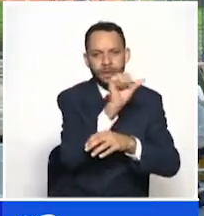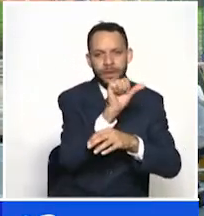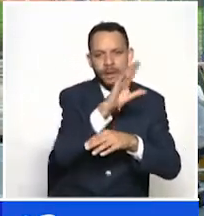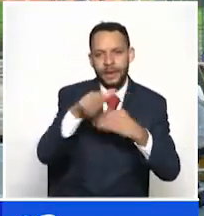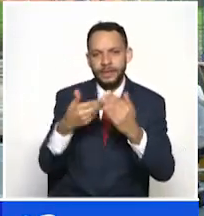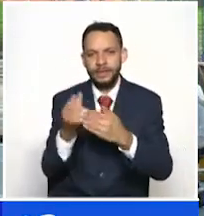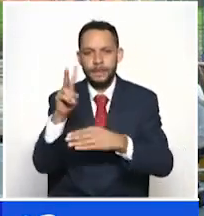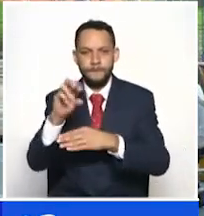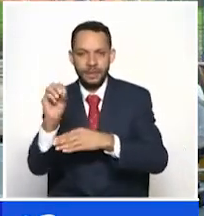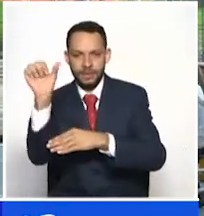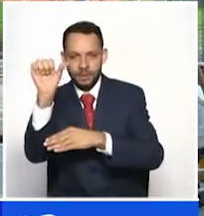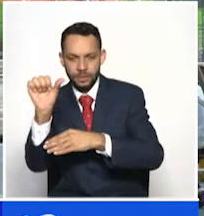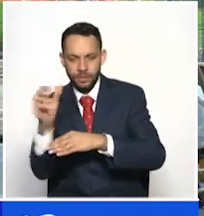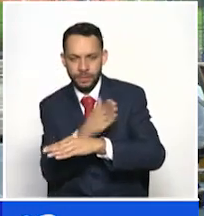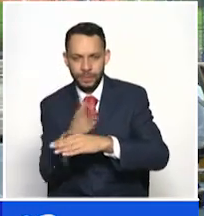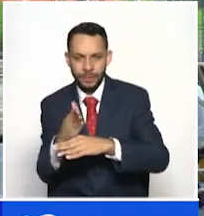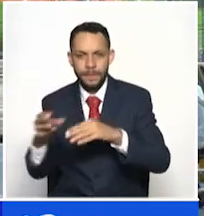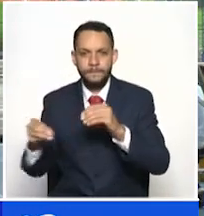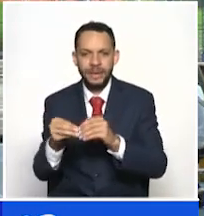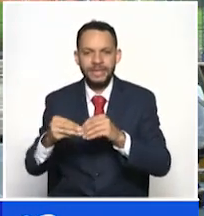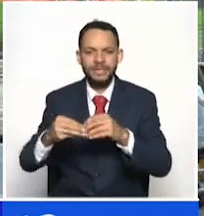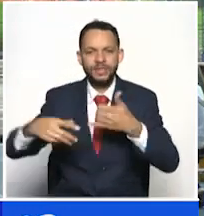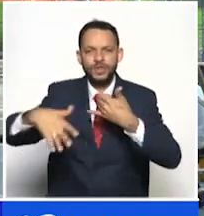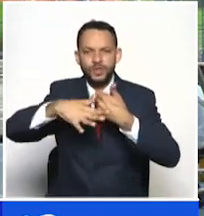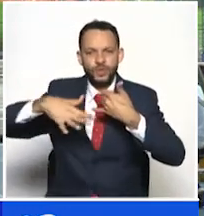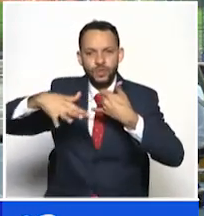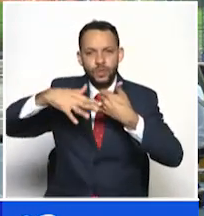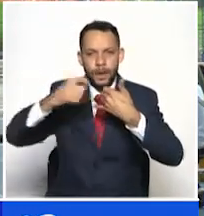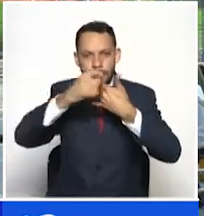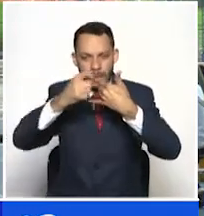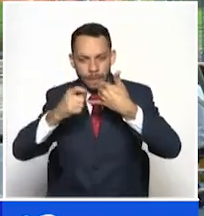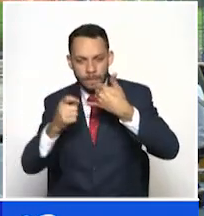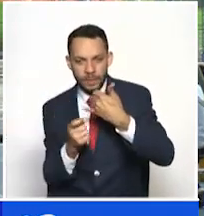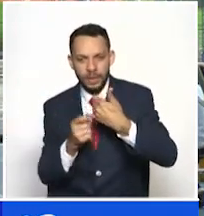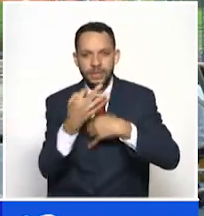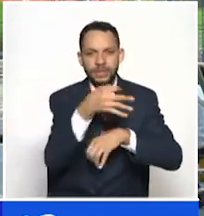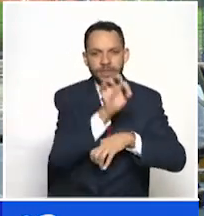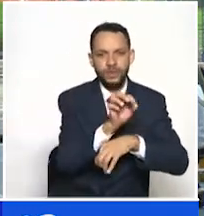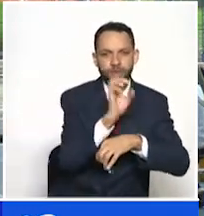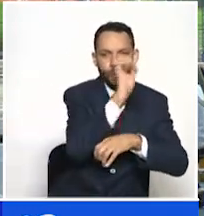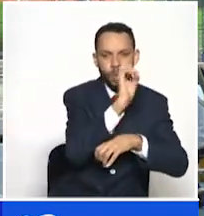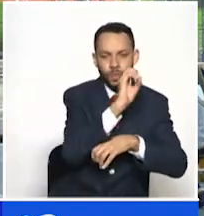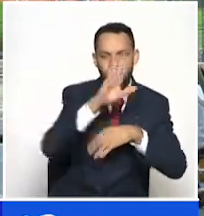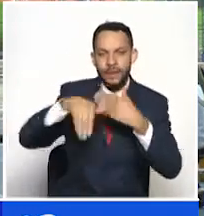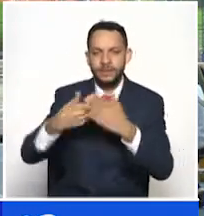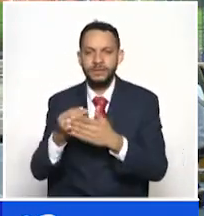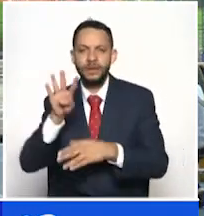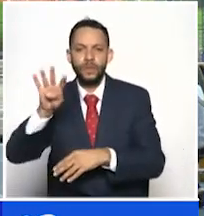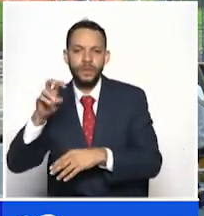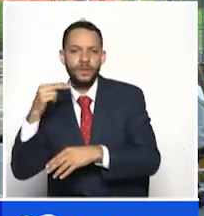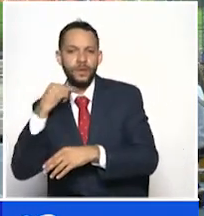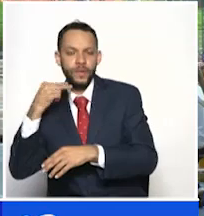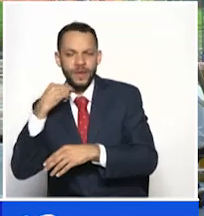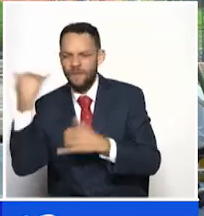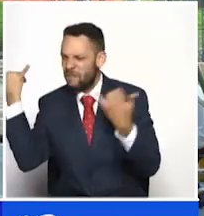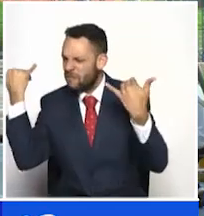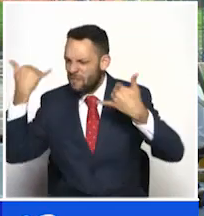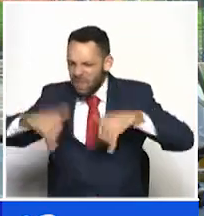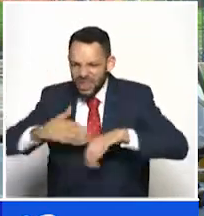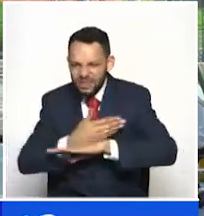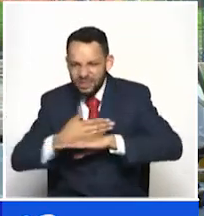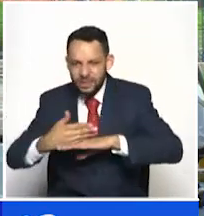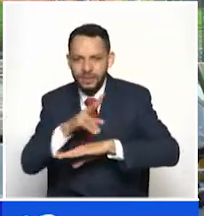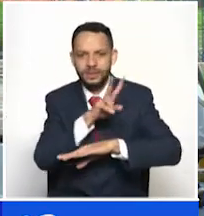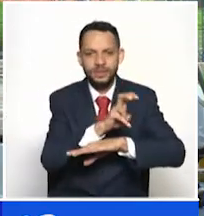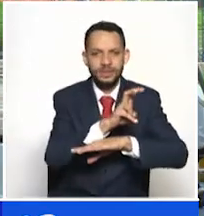al 20 de agosto. Fase regional del 18 de octubre al 9 de noviembre. Fase final del 7 de noviembre